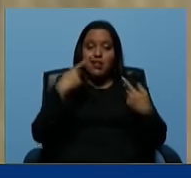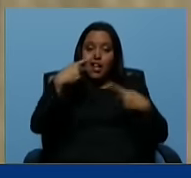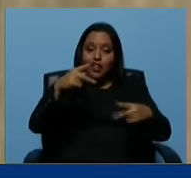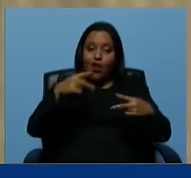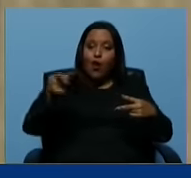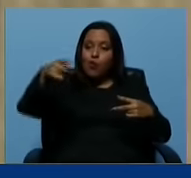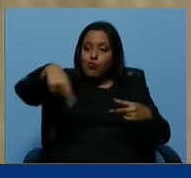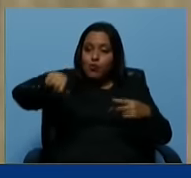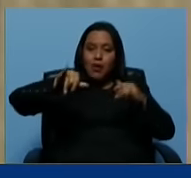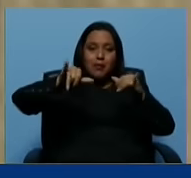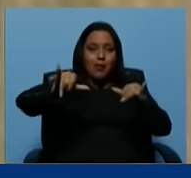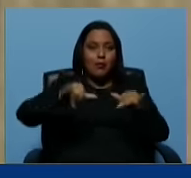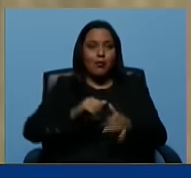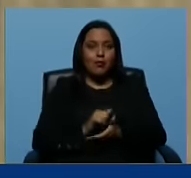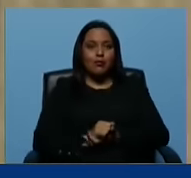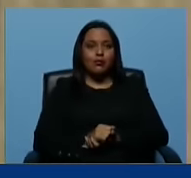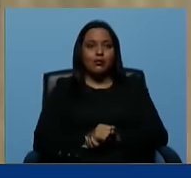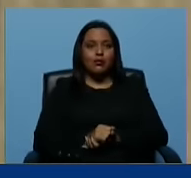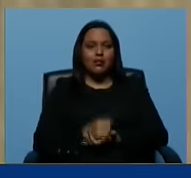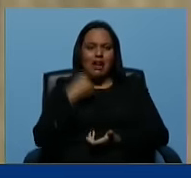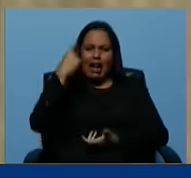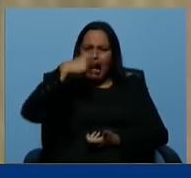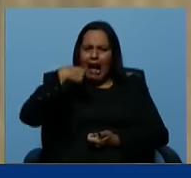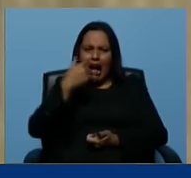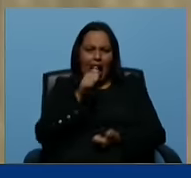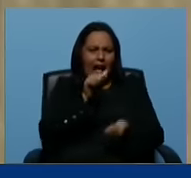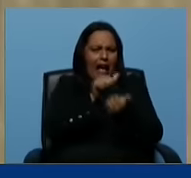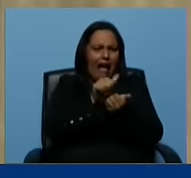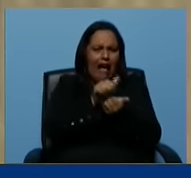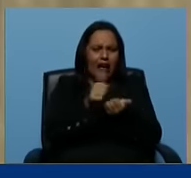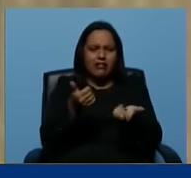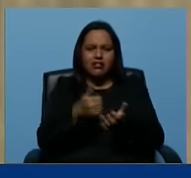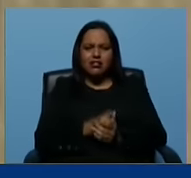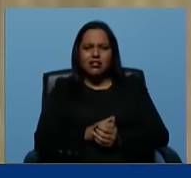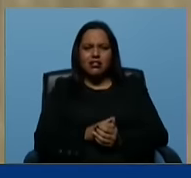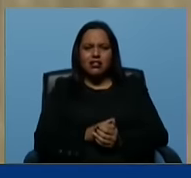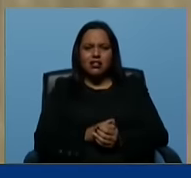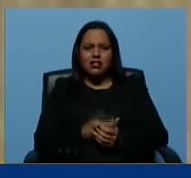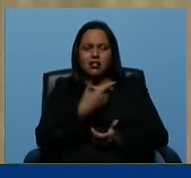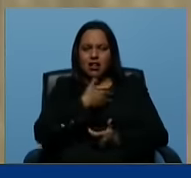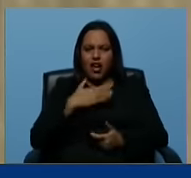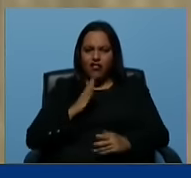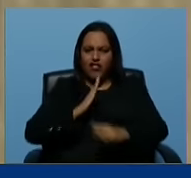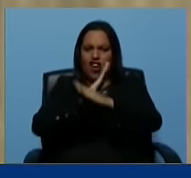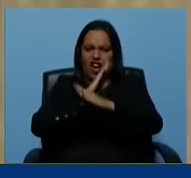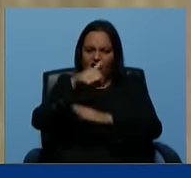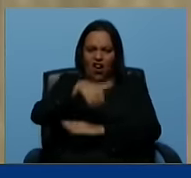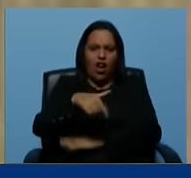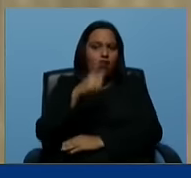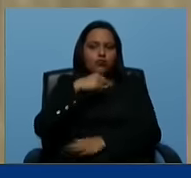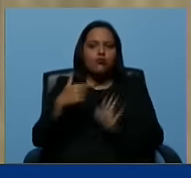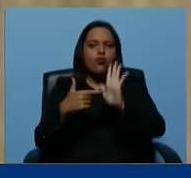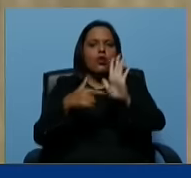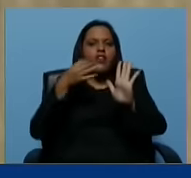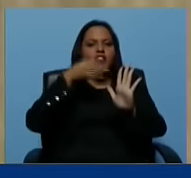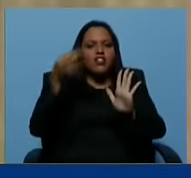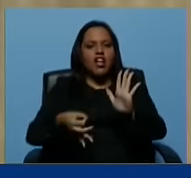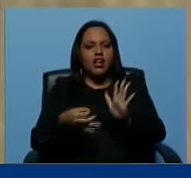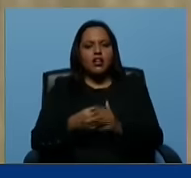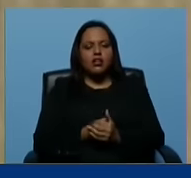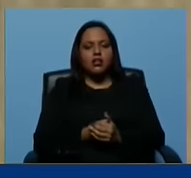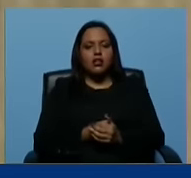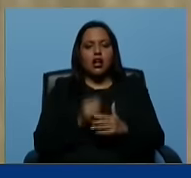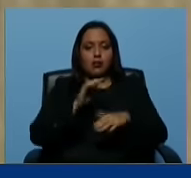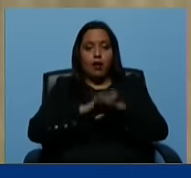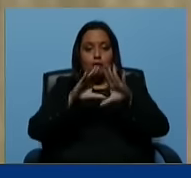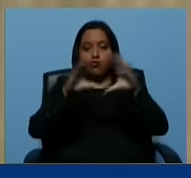Ustedes son unos inmorales y vienen a censurar para que no se vea la verdad, para que el